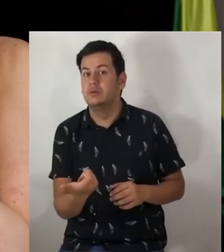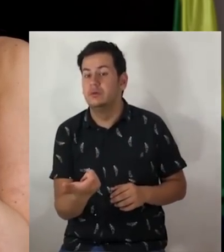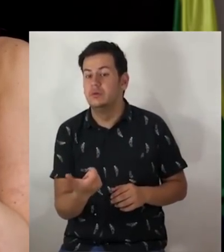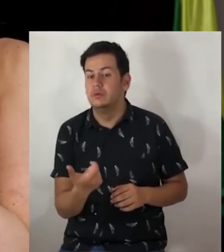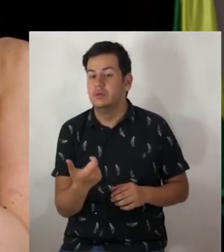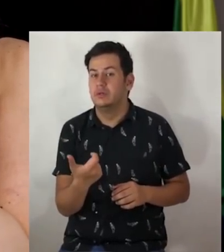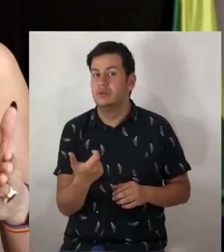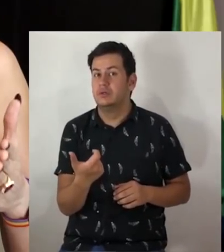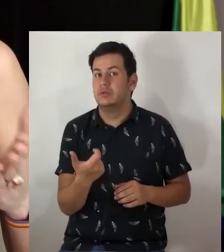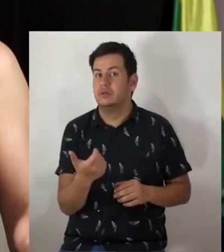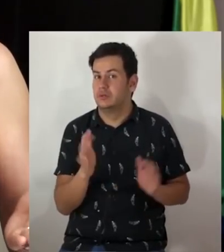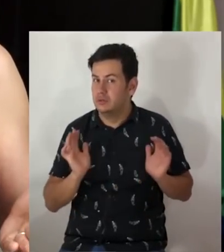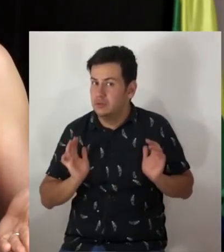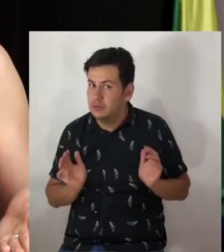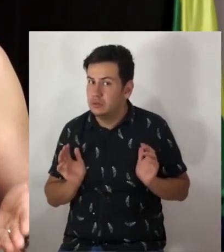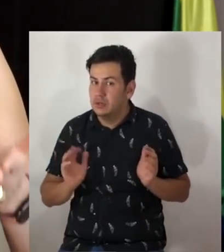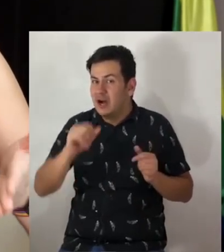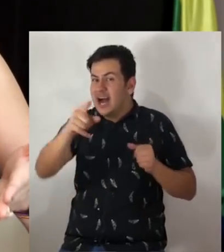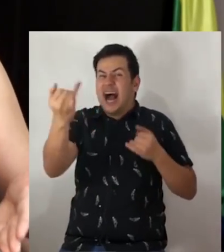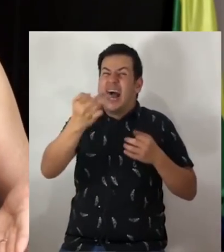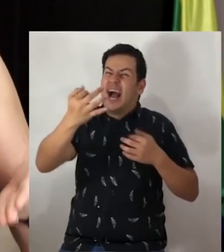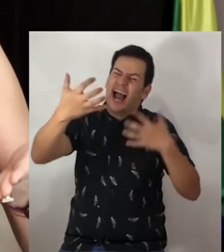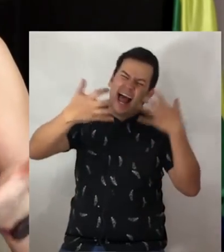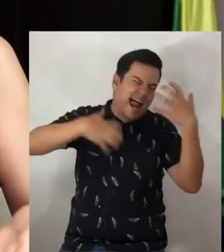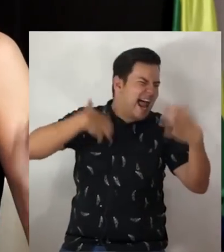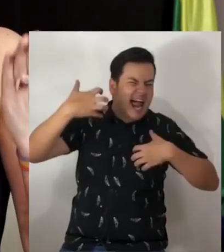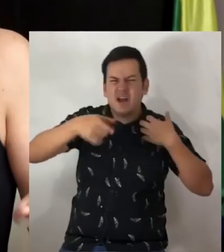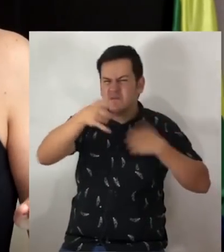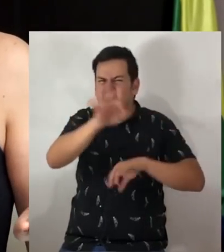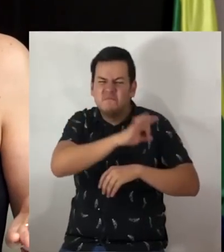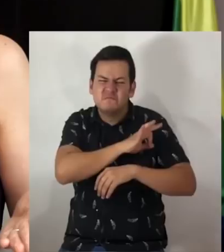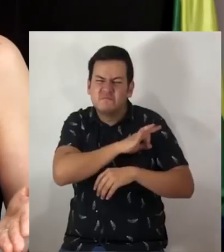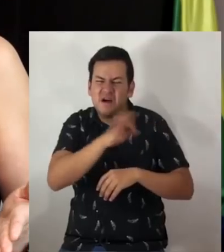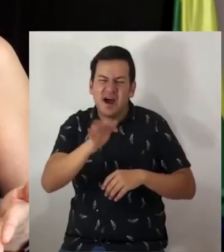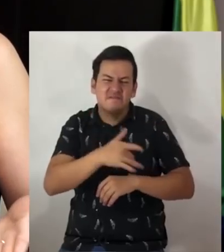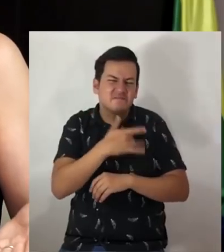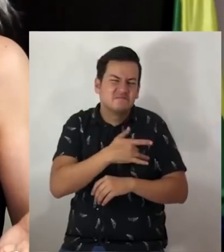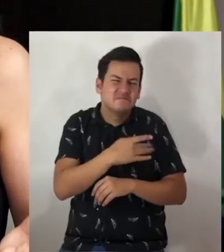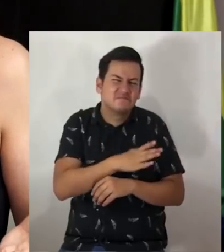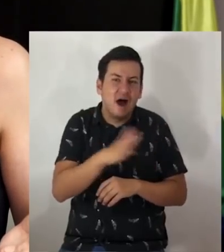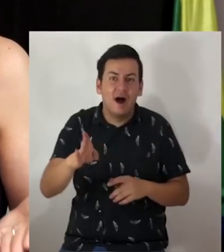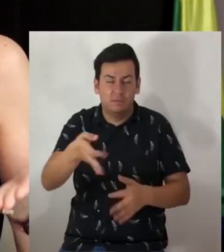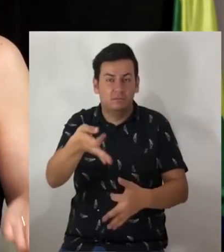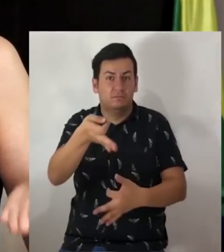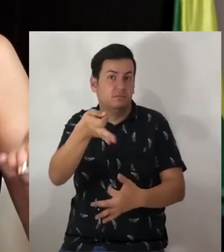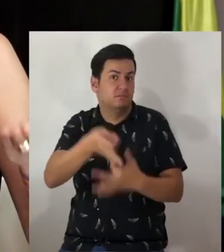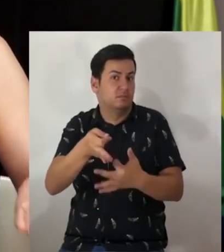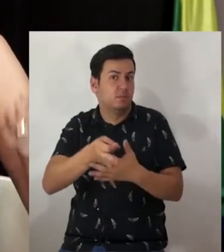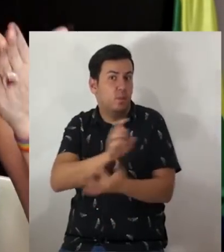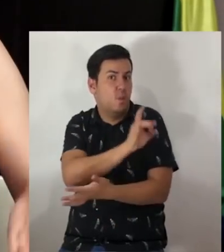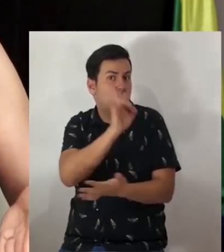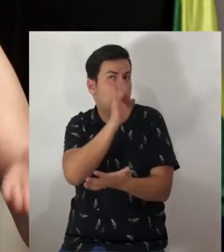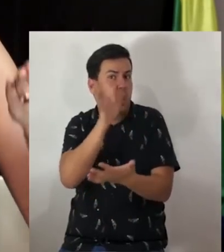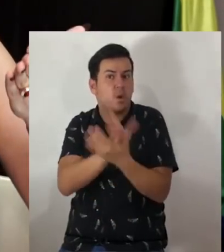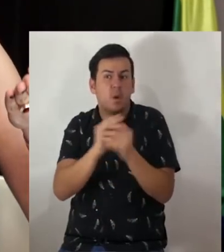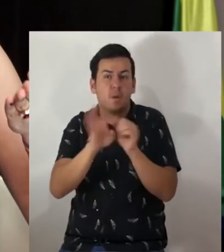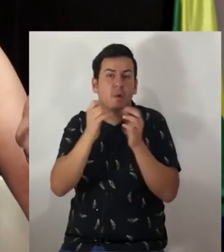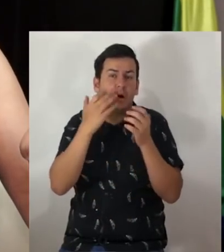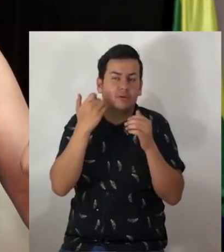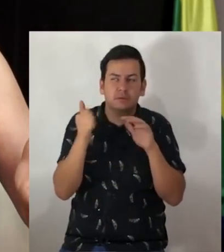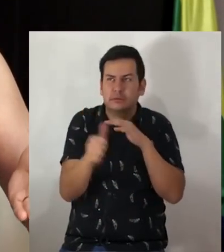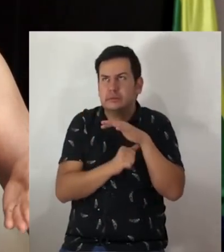paypal. Como sea, no nos quejemos con creatividad. La cuarentena puede ser buena y en este momento los únicos gatos encerrados